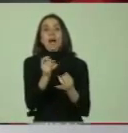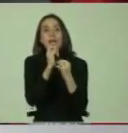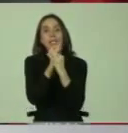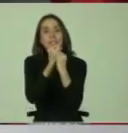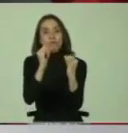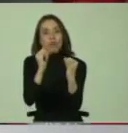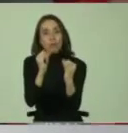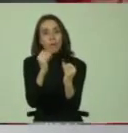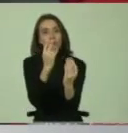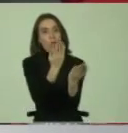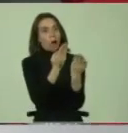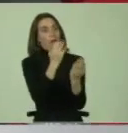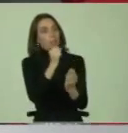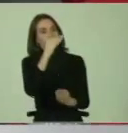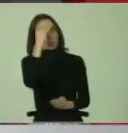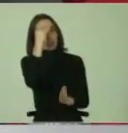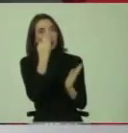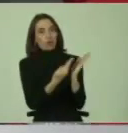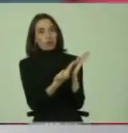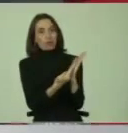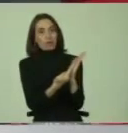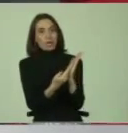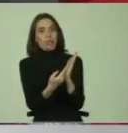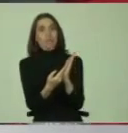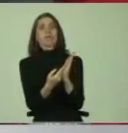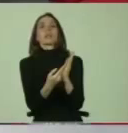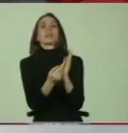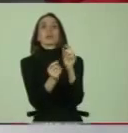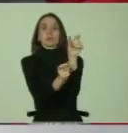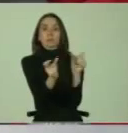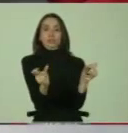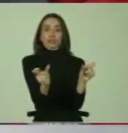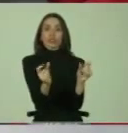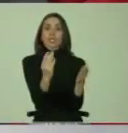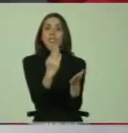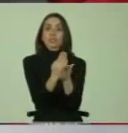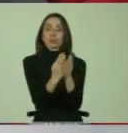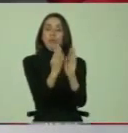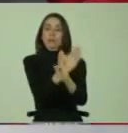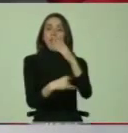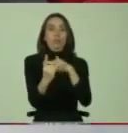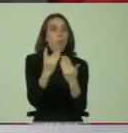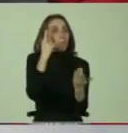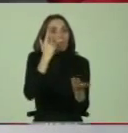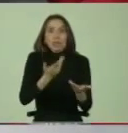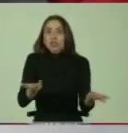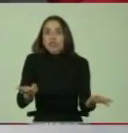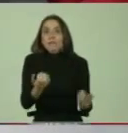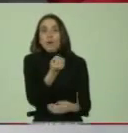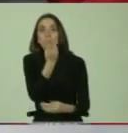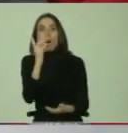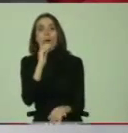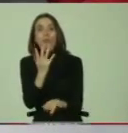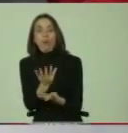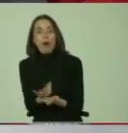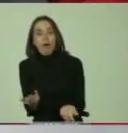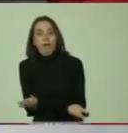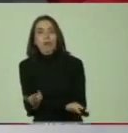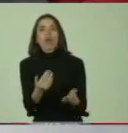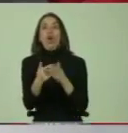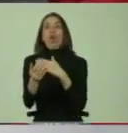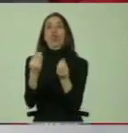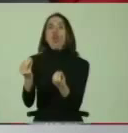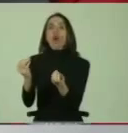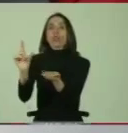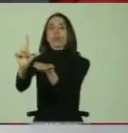confiable, sobre todo de las personas o los estudiantes con discapacidad. No sabemos bien cuántos tenemos, dónde